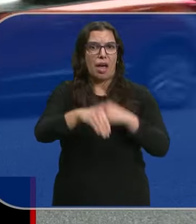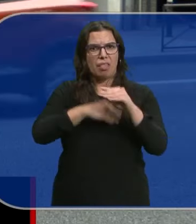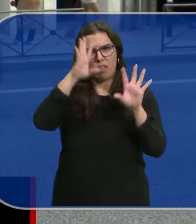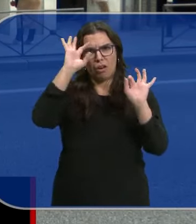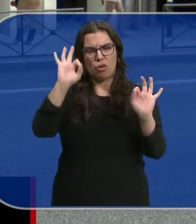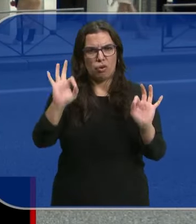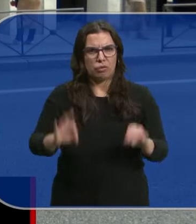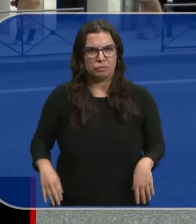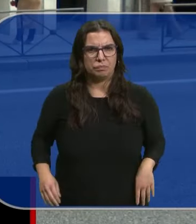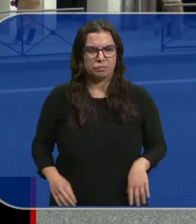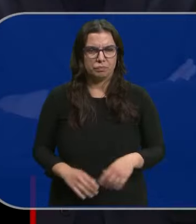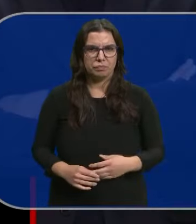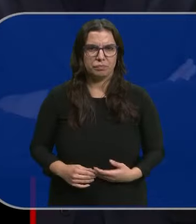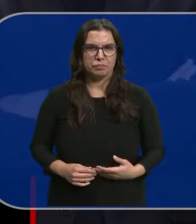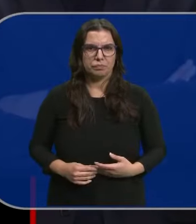proporcionada